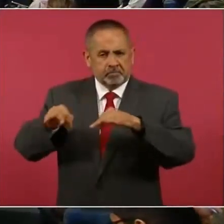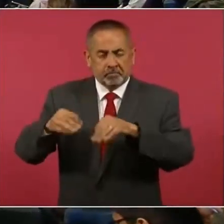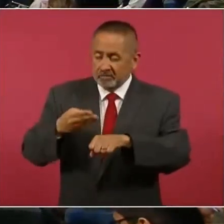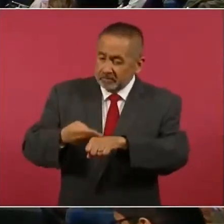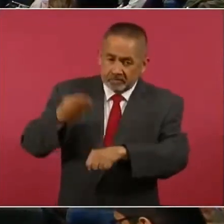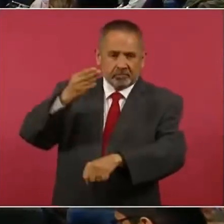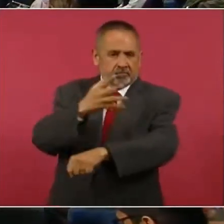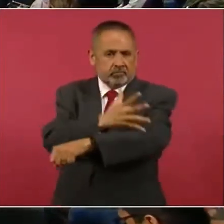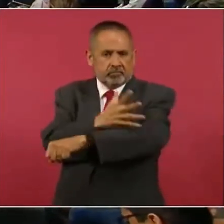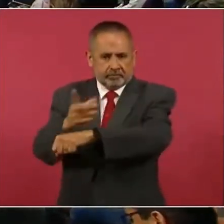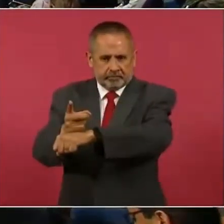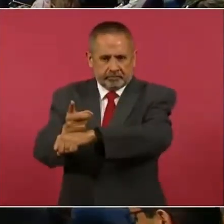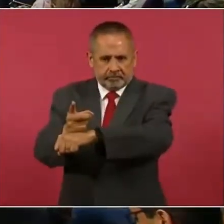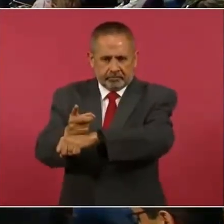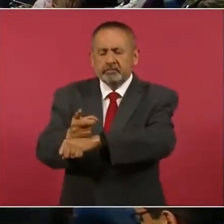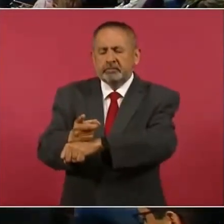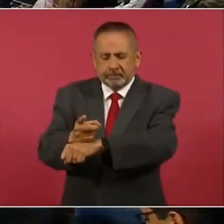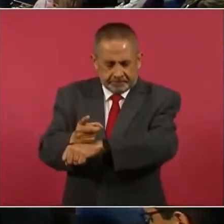honradas.